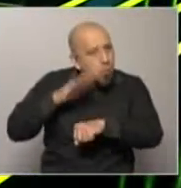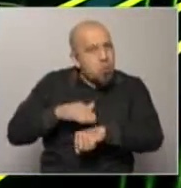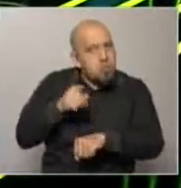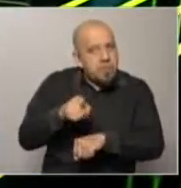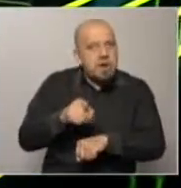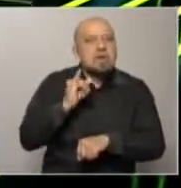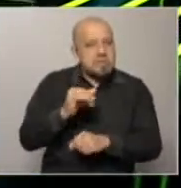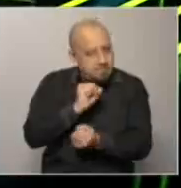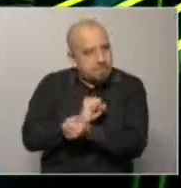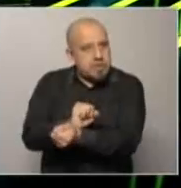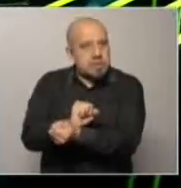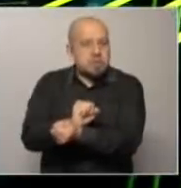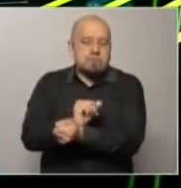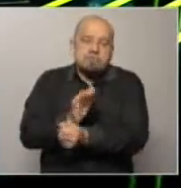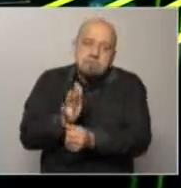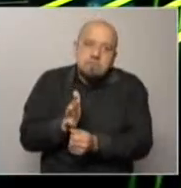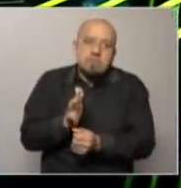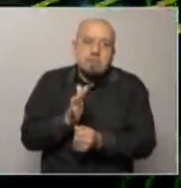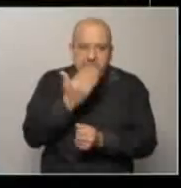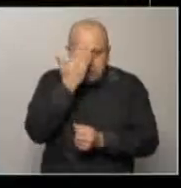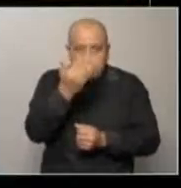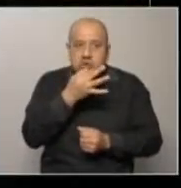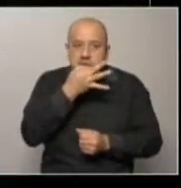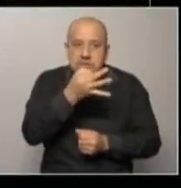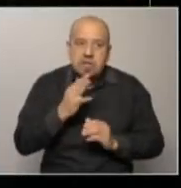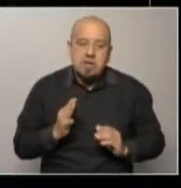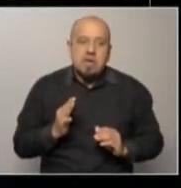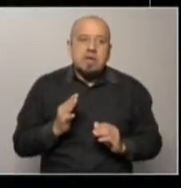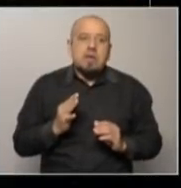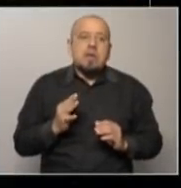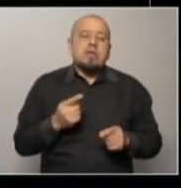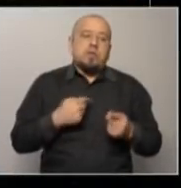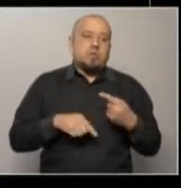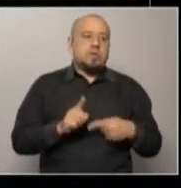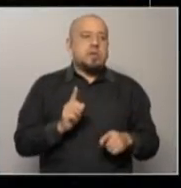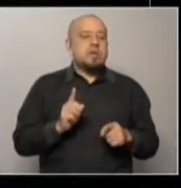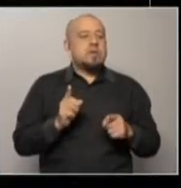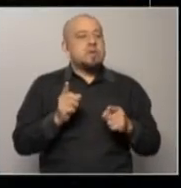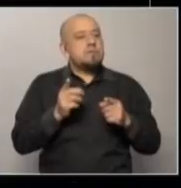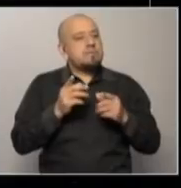es un argumento que tiene peso y que en cierta manera,